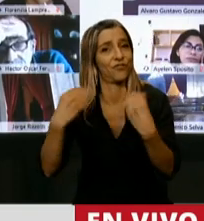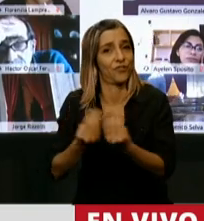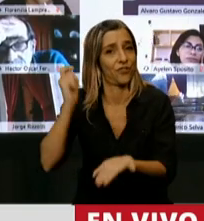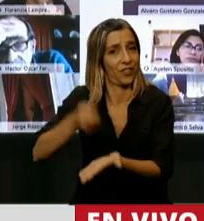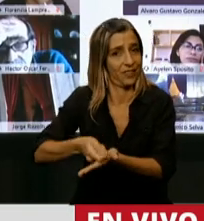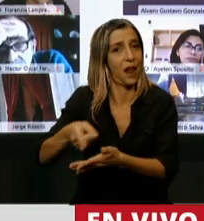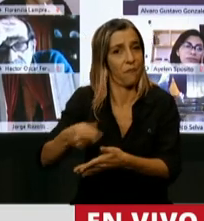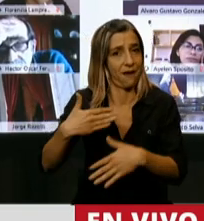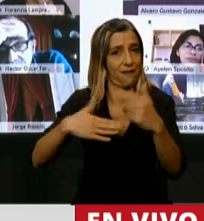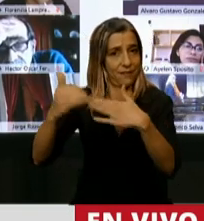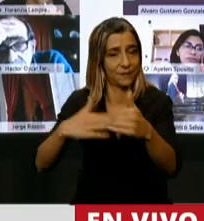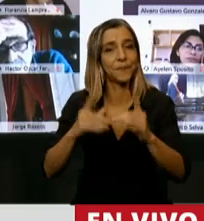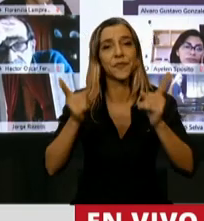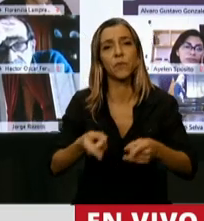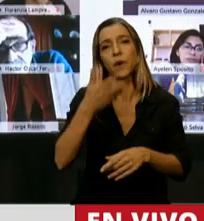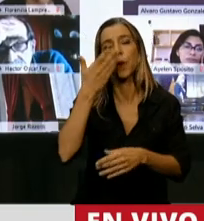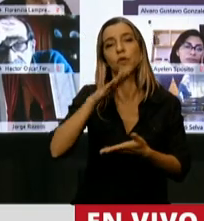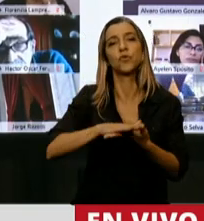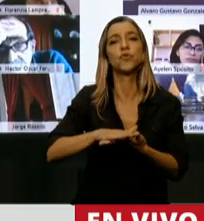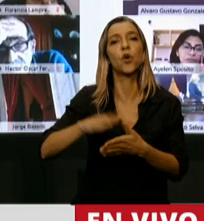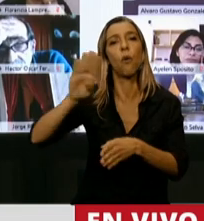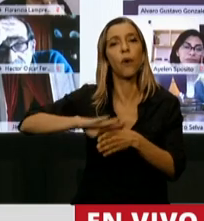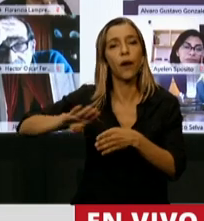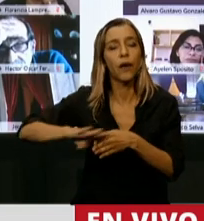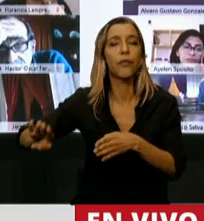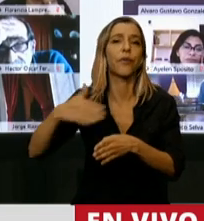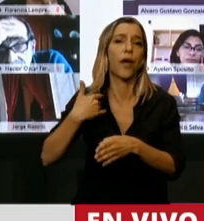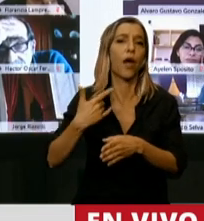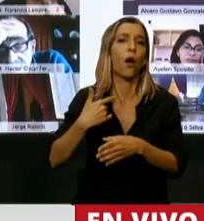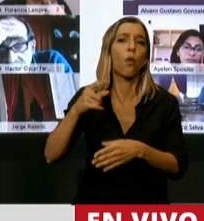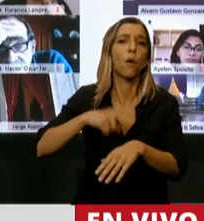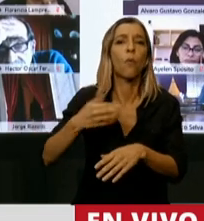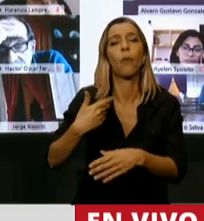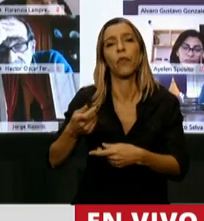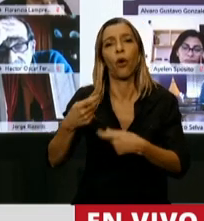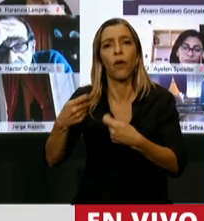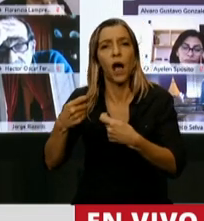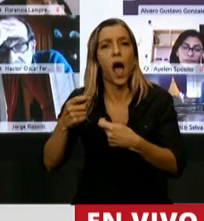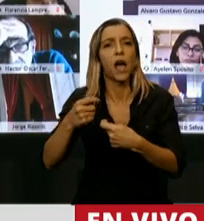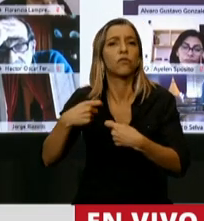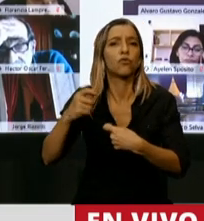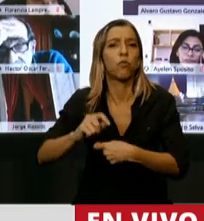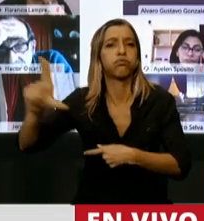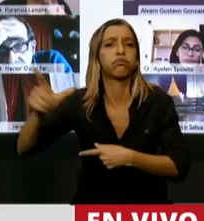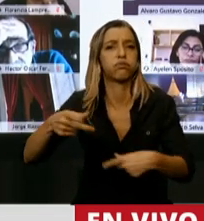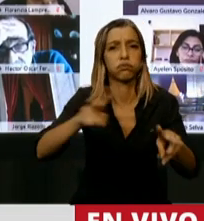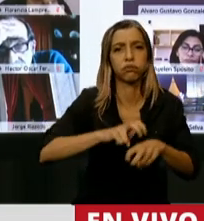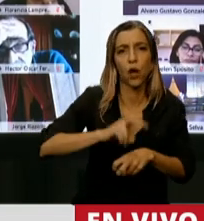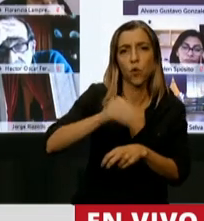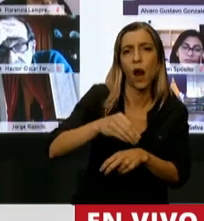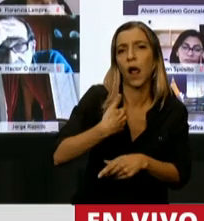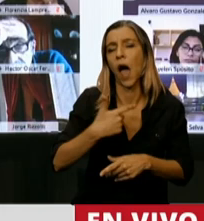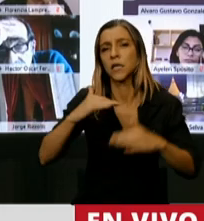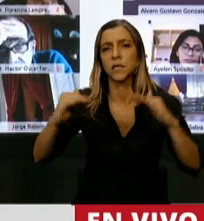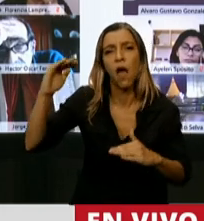déficit fiscal, de endeudamiento. El déficit es el padre y la deuda es el hijo. Esto tiene que